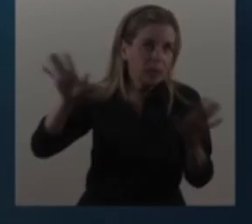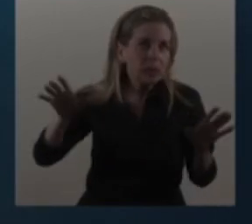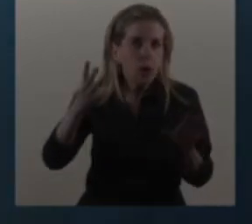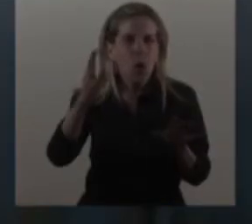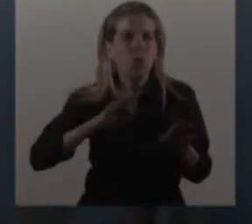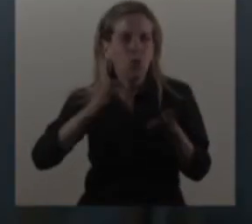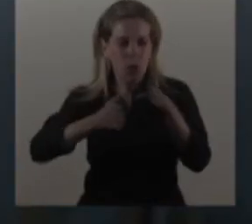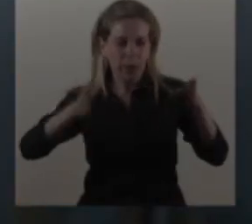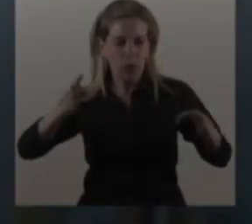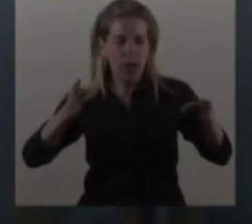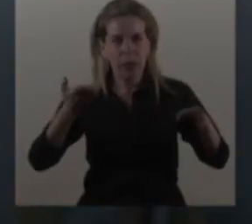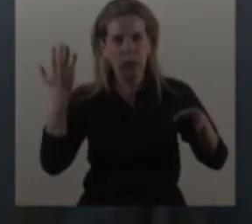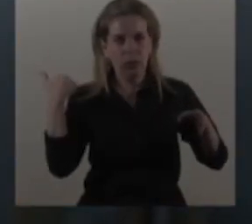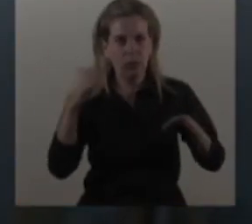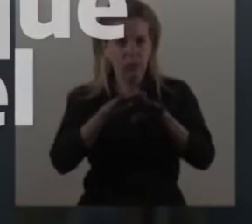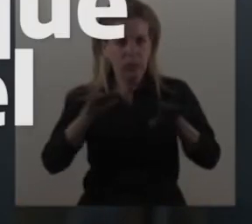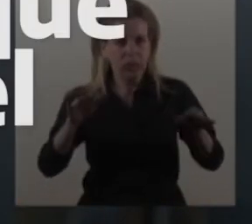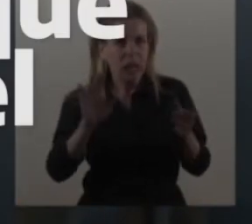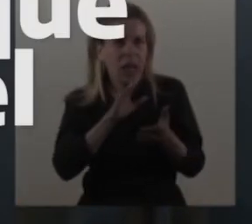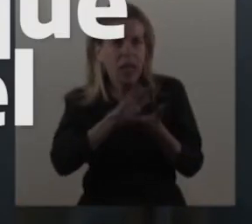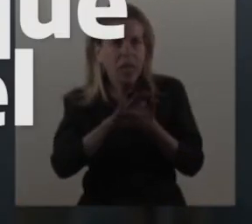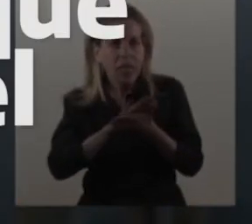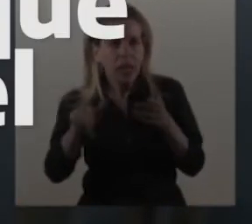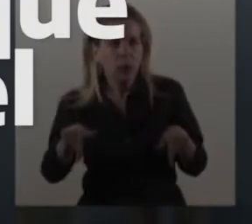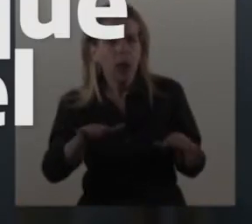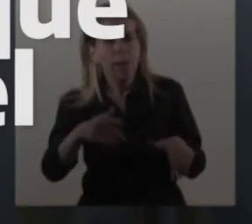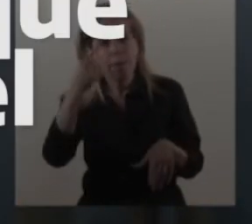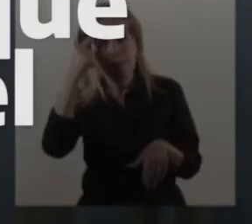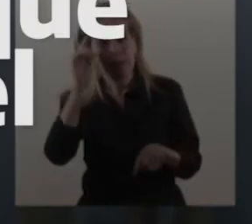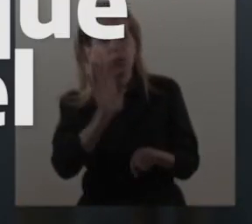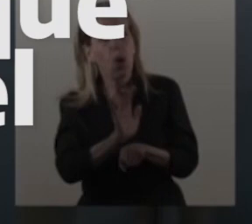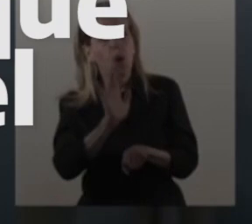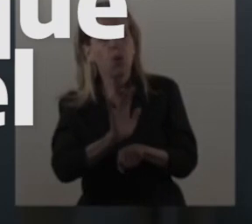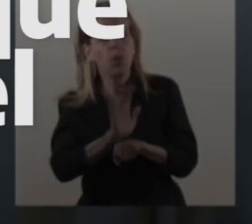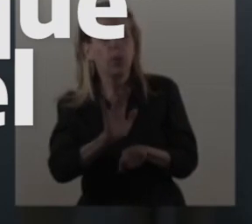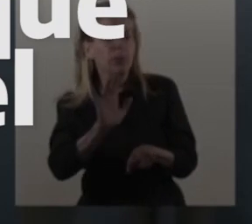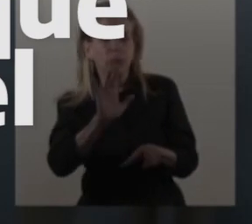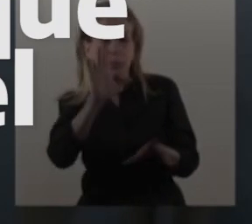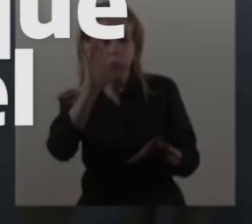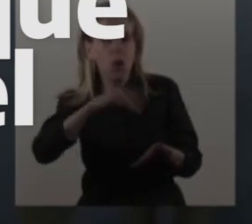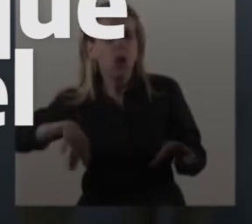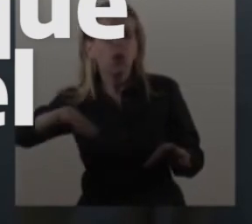Esos 4 años, por momentos siento que son como una metáfora del olvido.